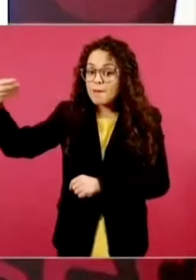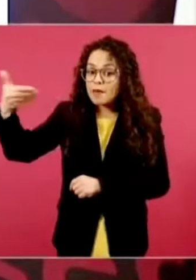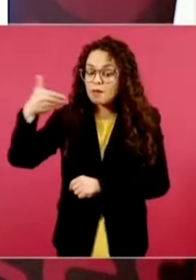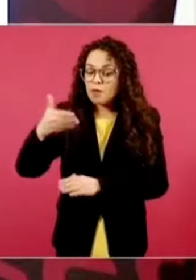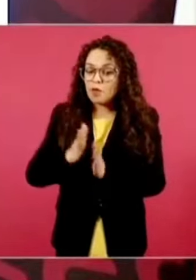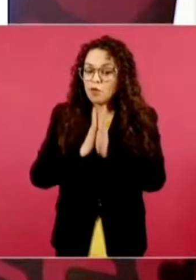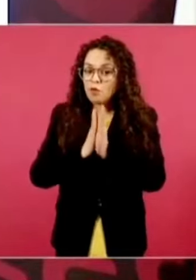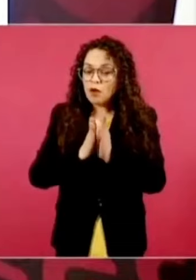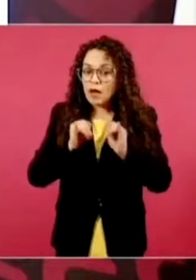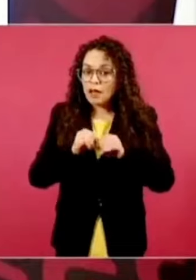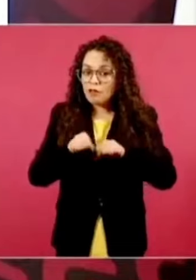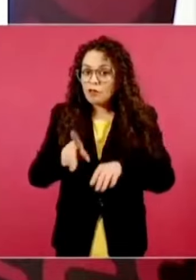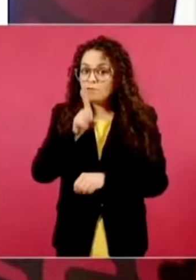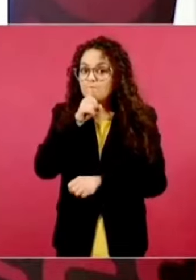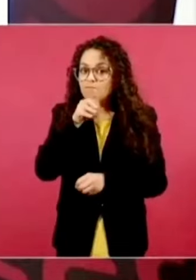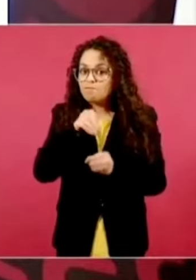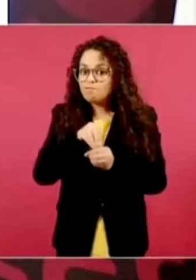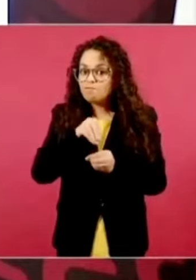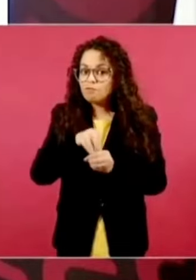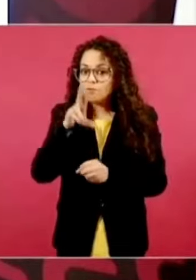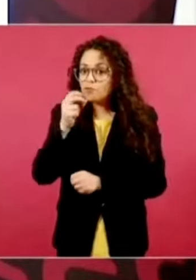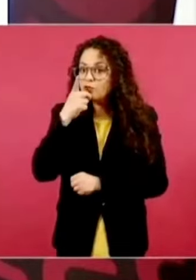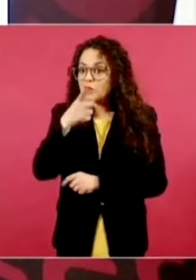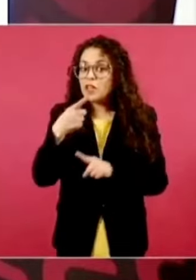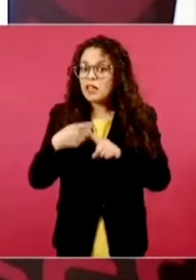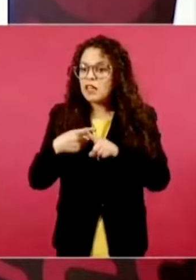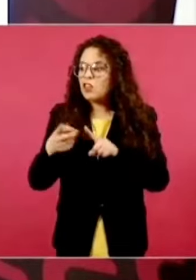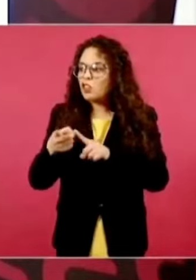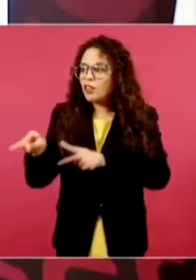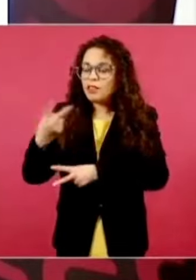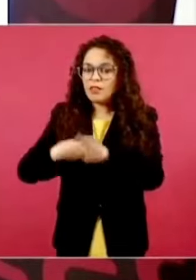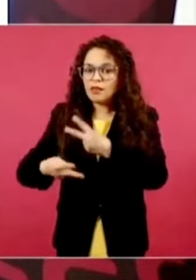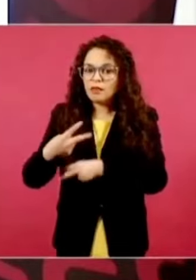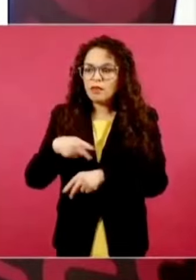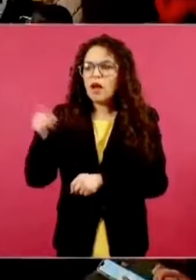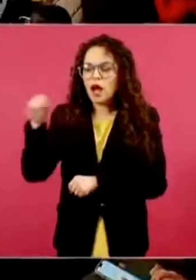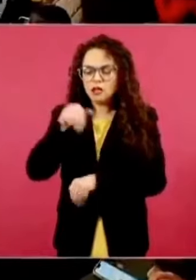conocer sus fuentes y le hicieron caso.